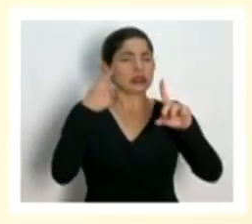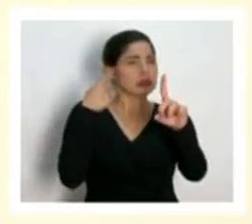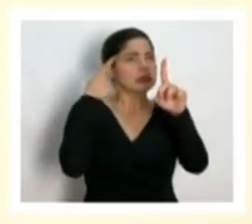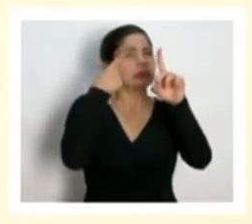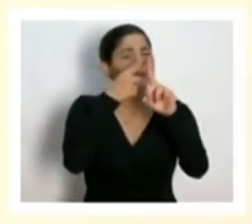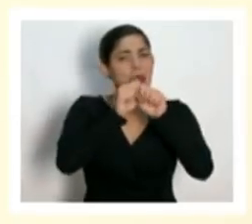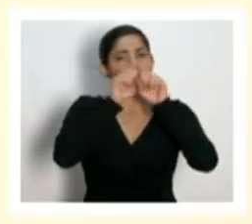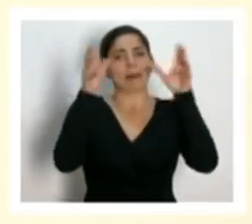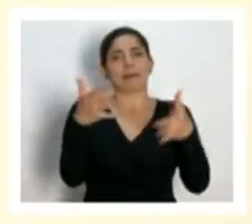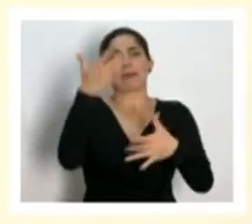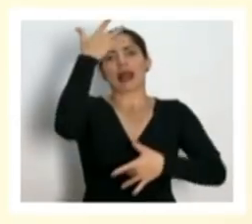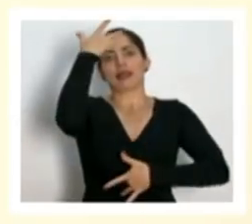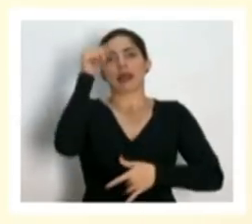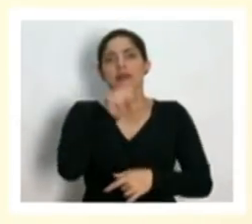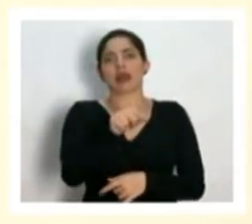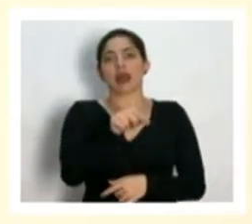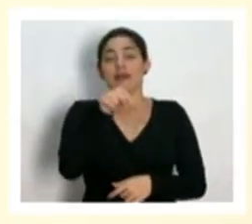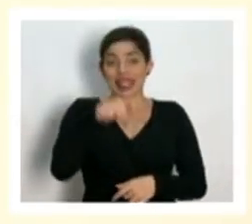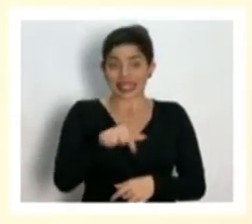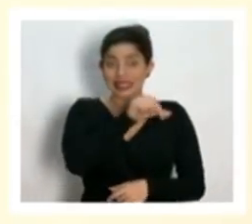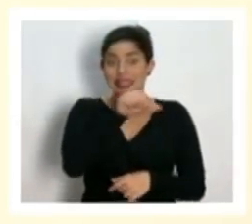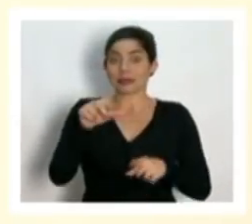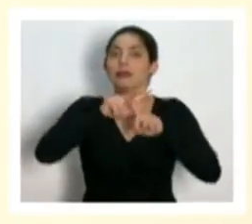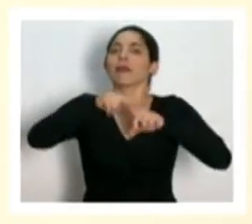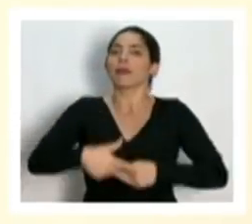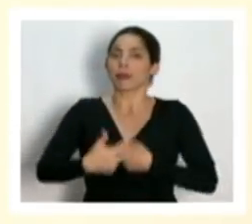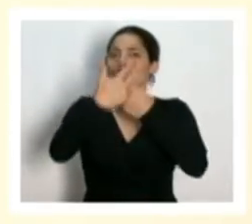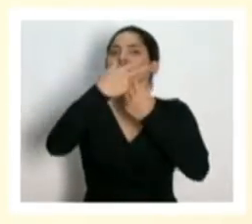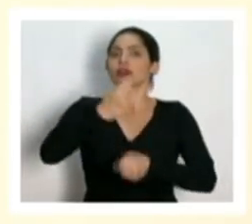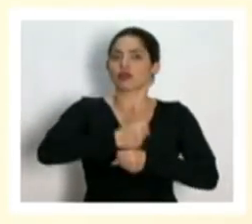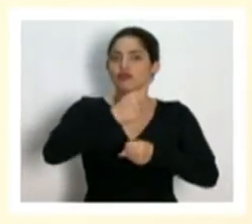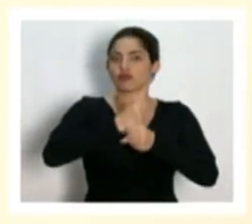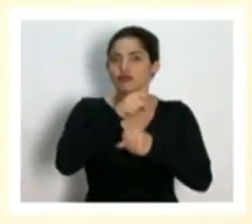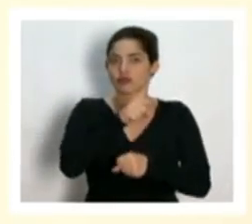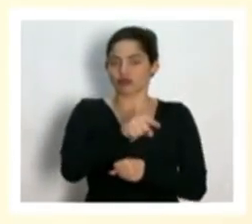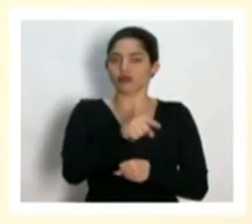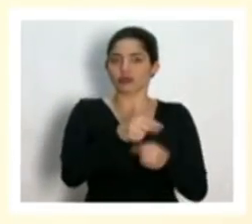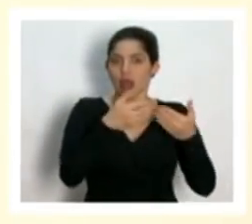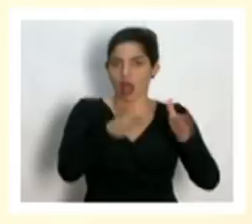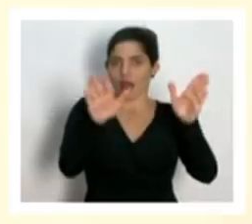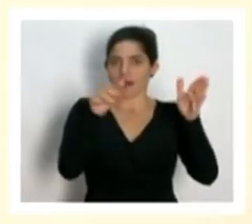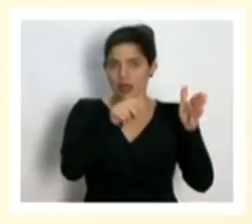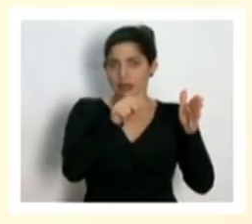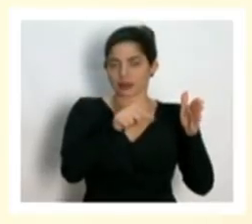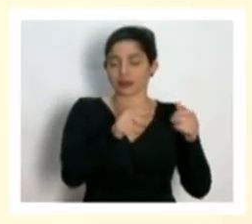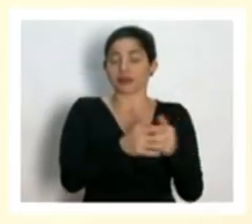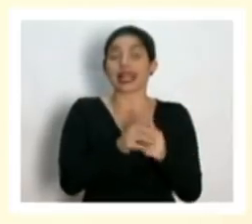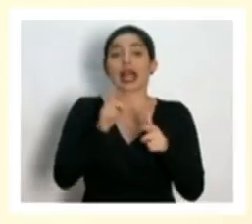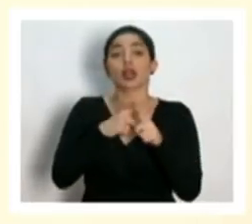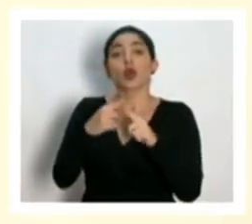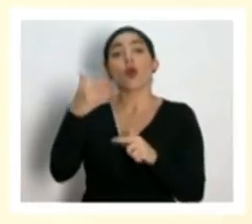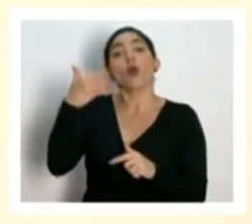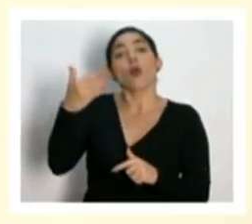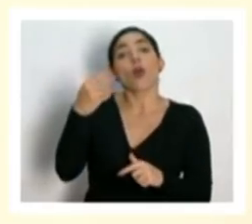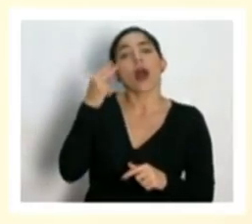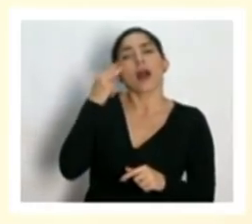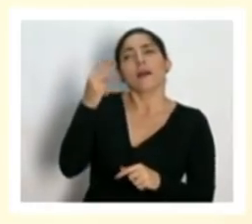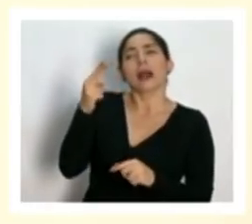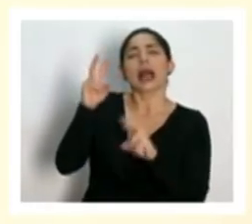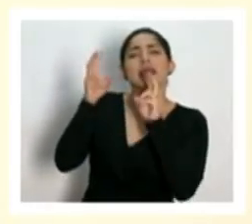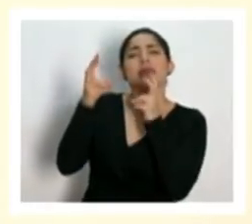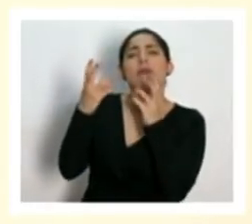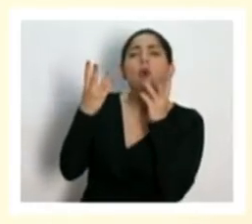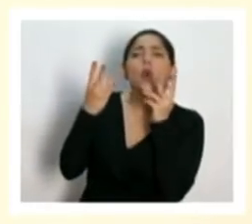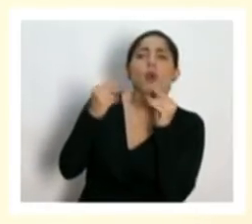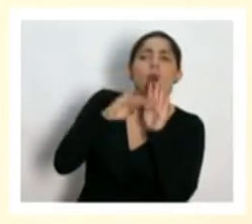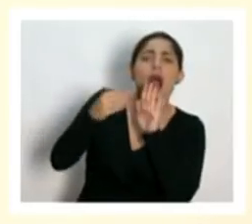esta semana entra en funcionamiento y entonces cuando cuando vemos el tema de cuántas